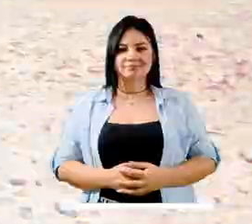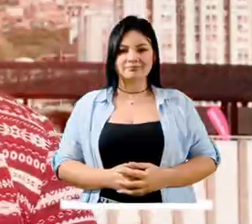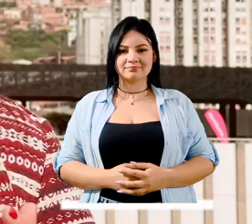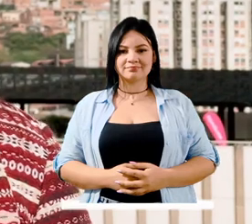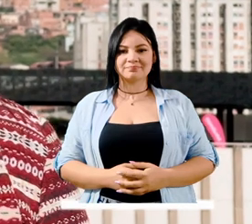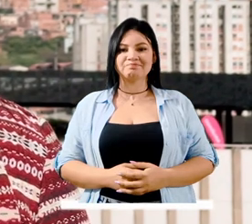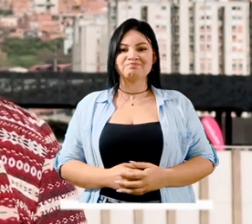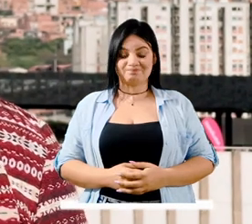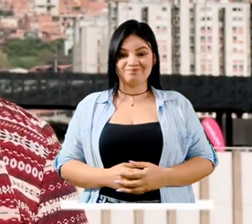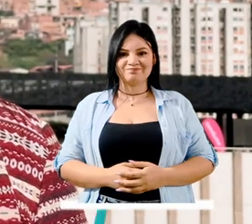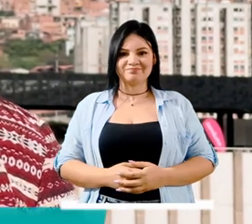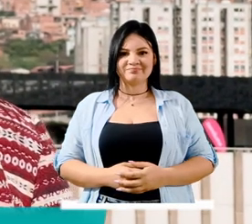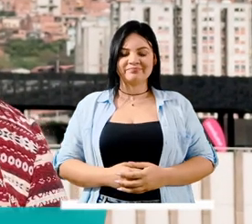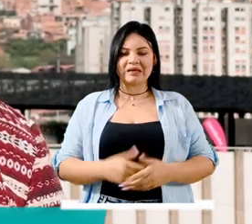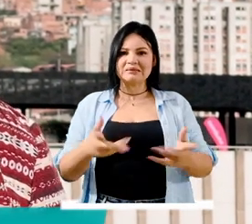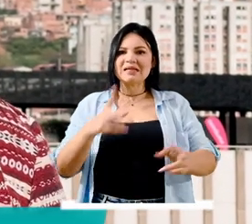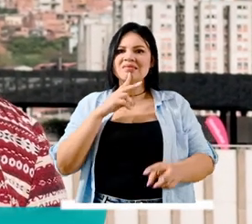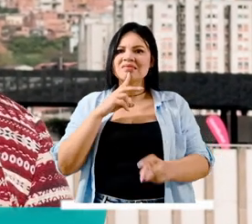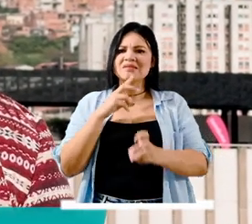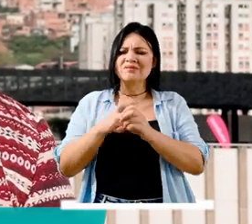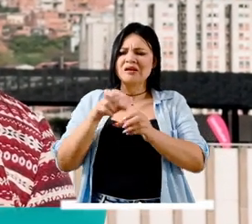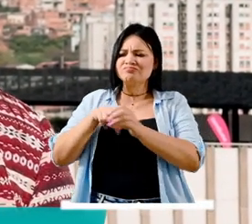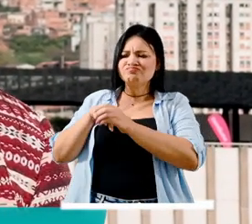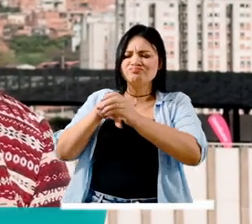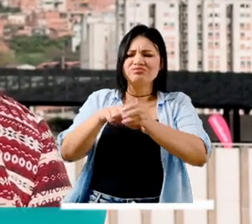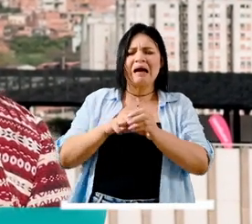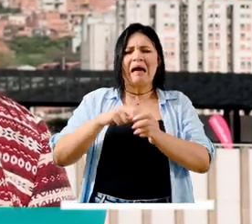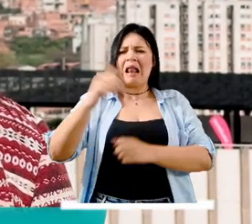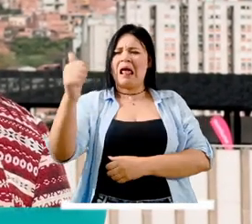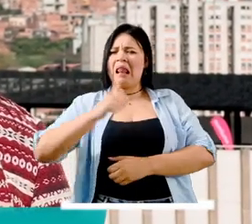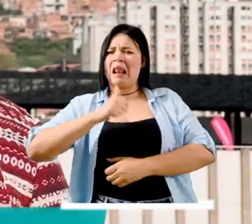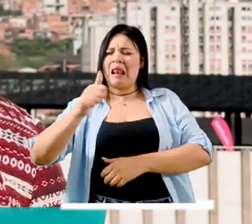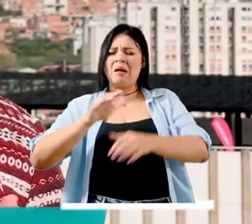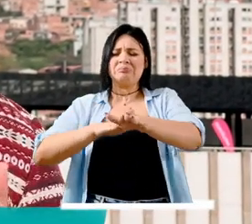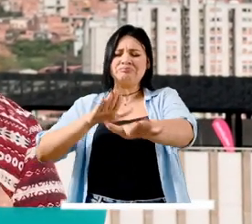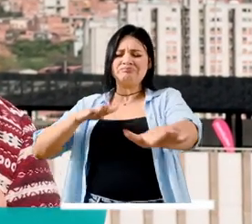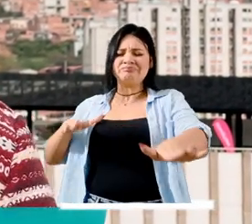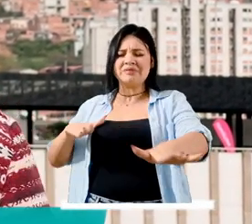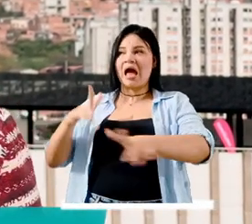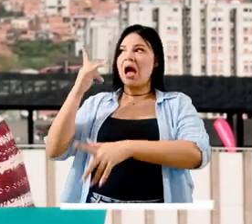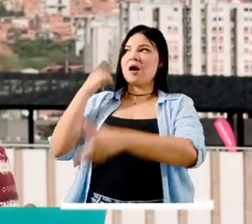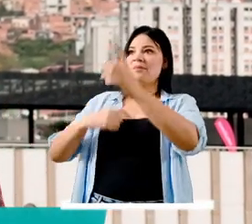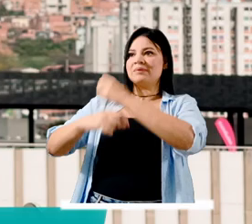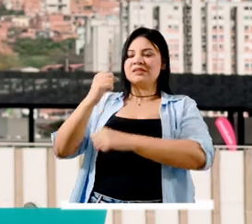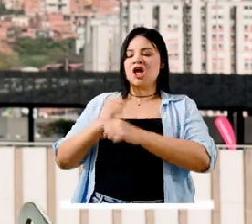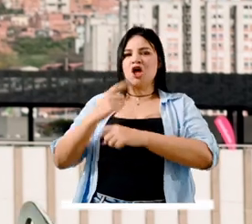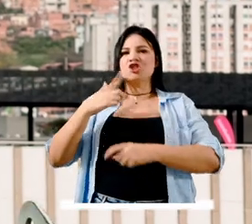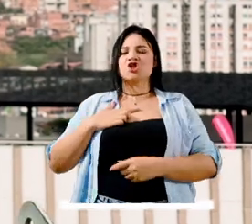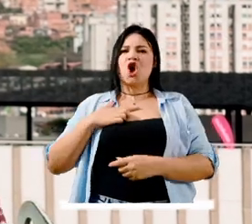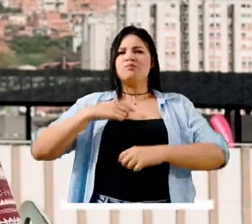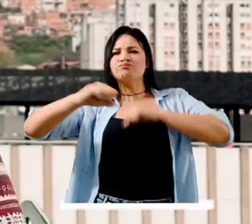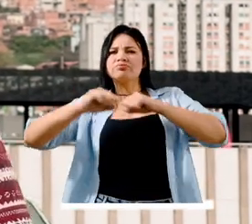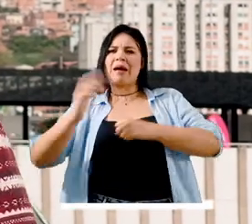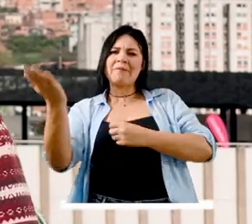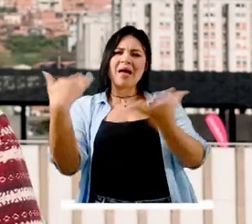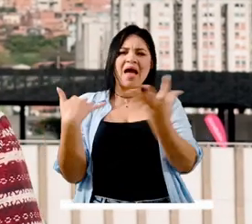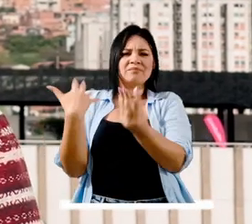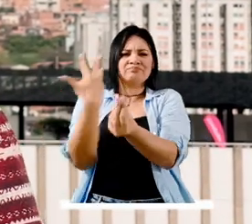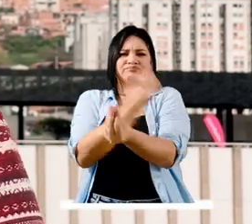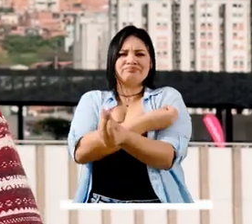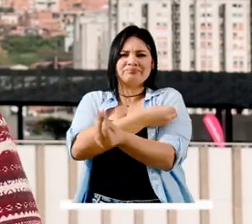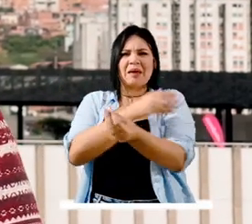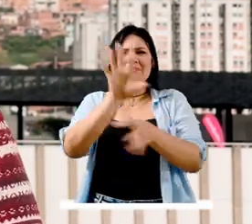Música Ante la crisis de movilidad que vivimos en el corregimiento de San Antonio de Prado el año pasado instauré una acción popular en compañía de 1.600